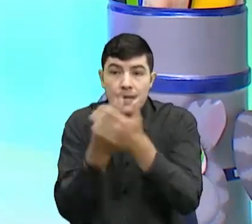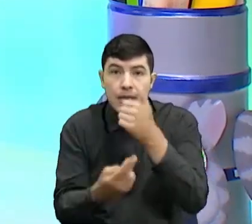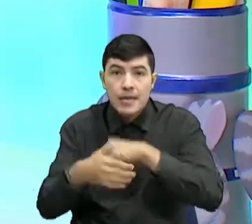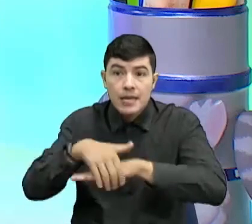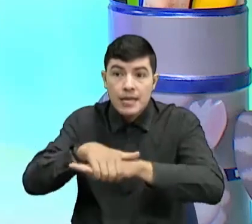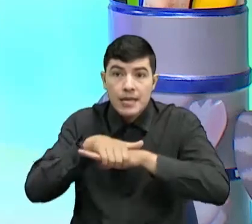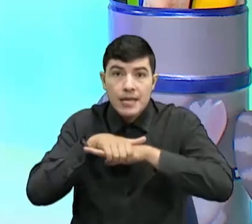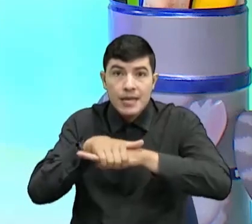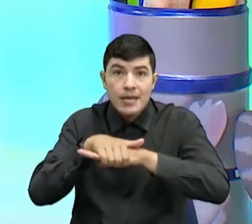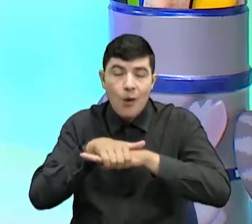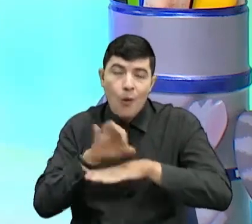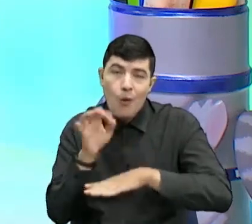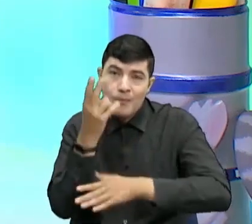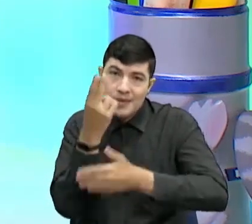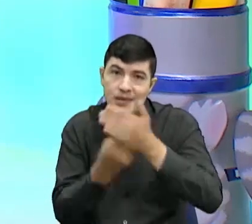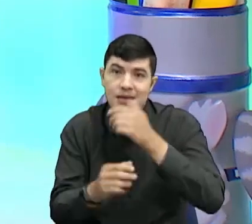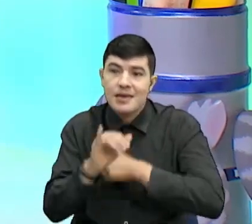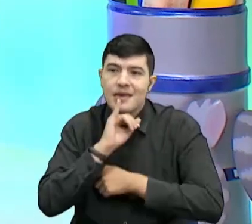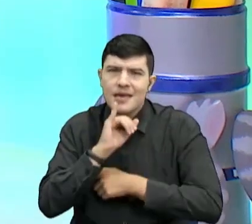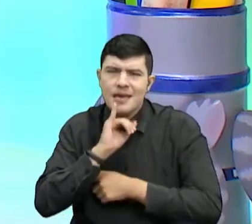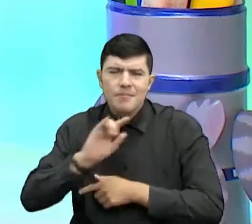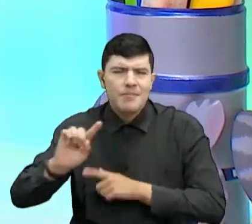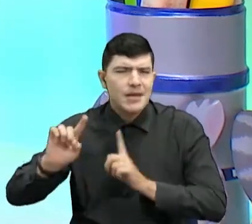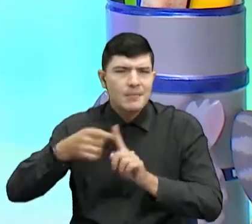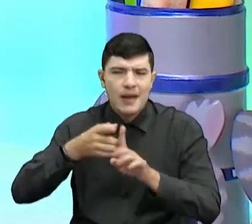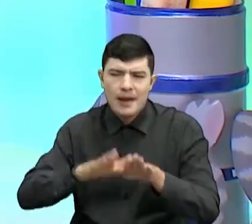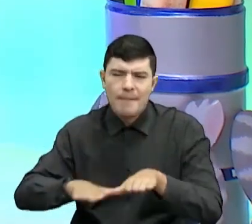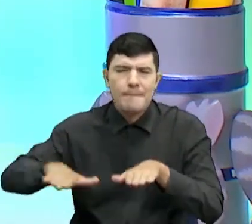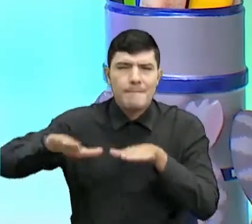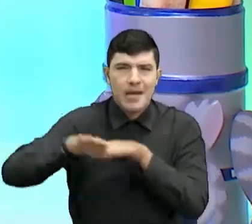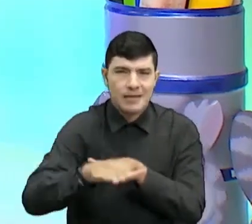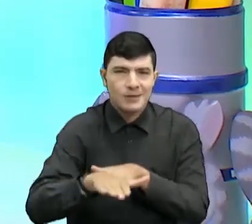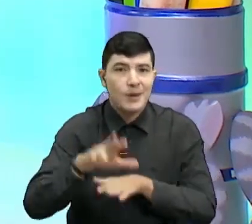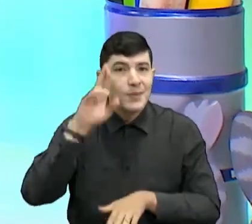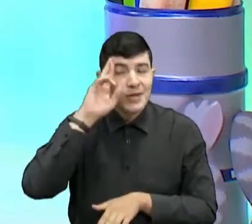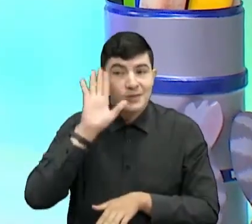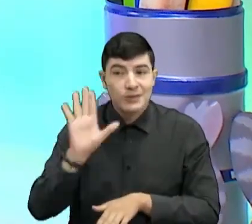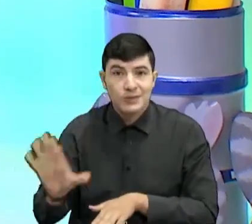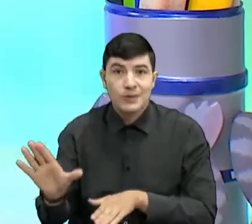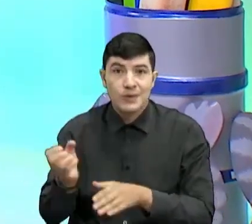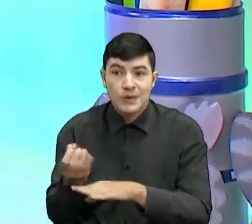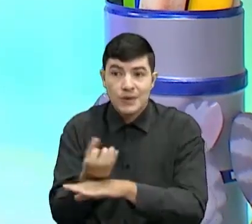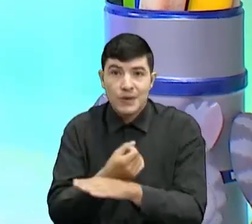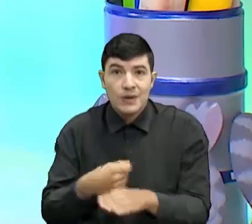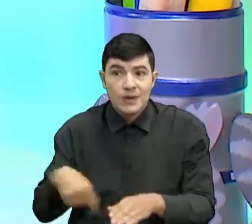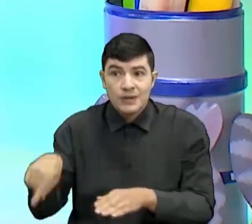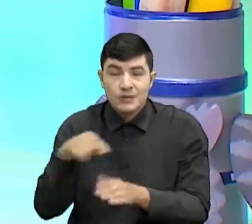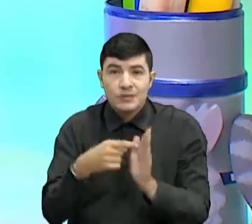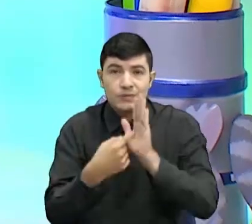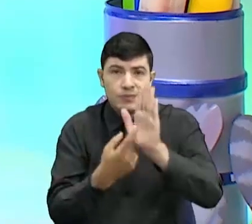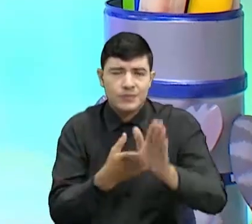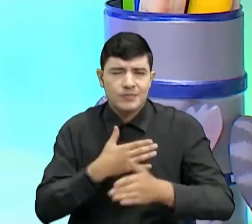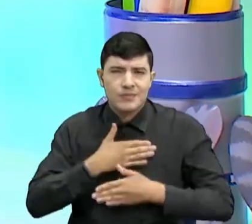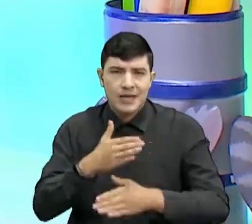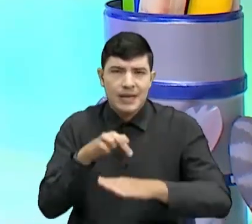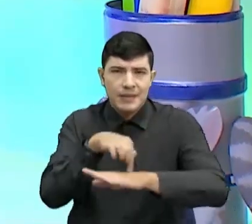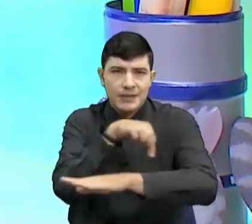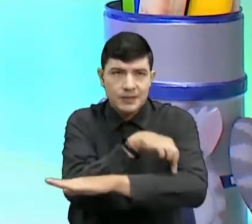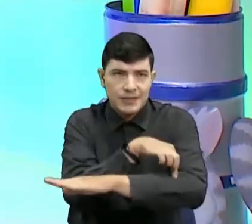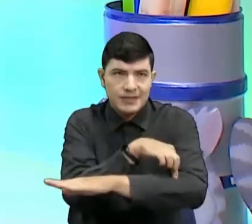Y ellos quisieran tener un detalle bastante especial con todos sus niños de preescolar. Bueno,